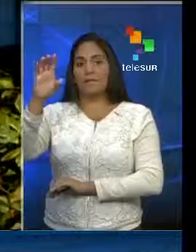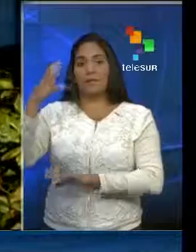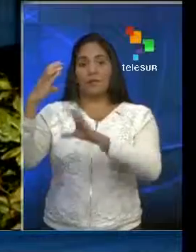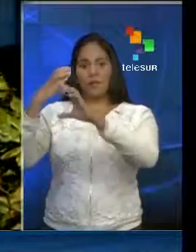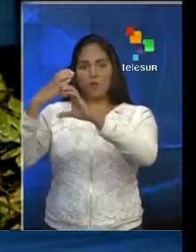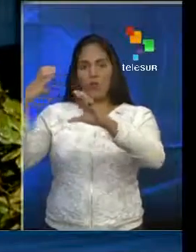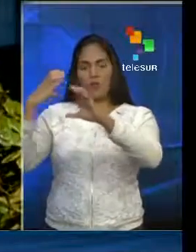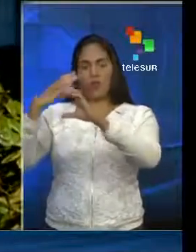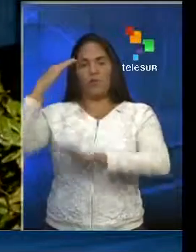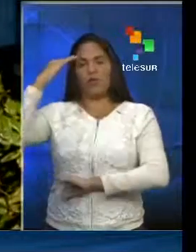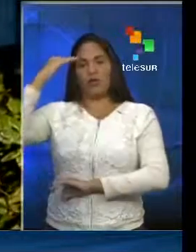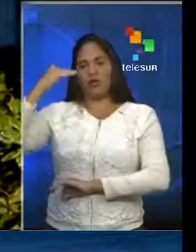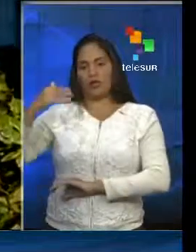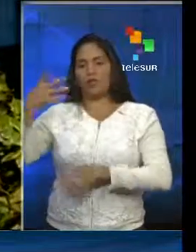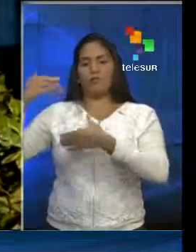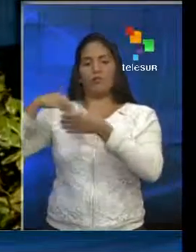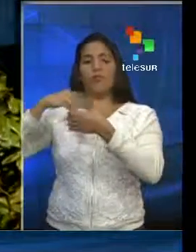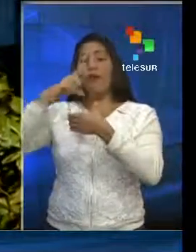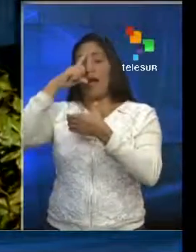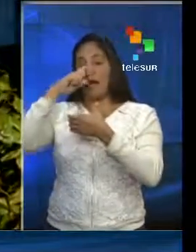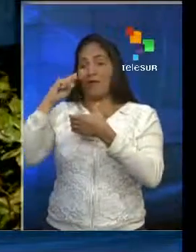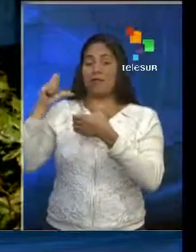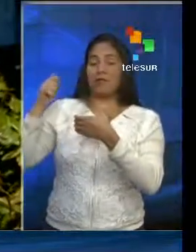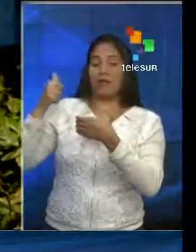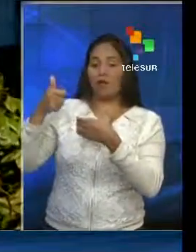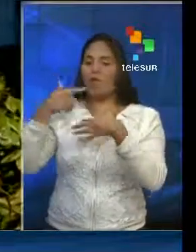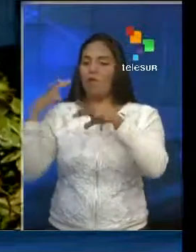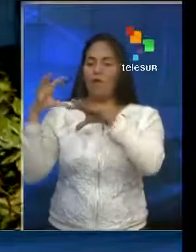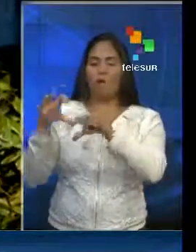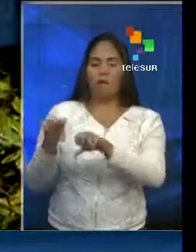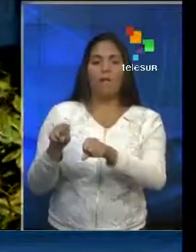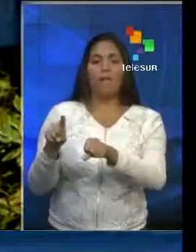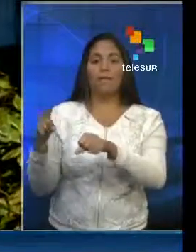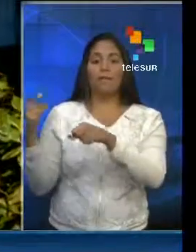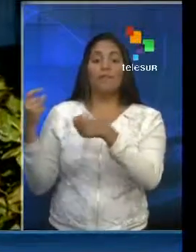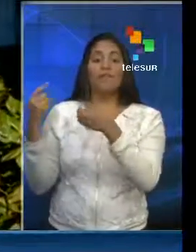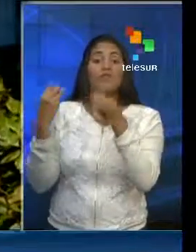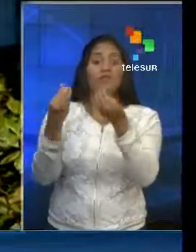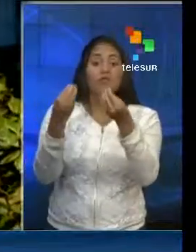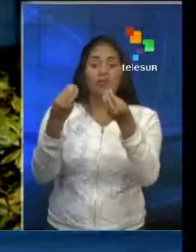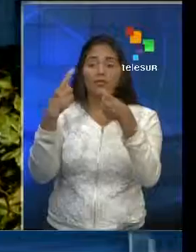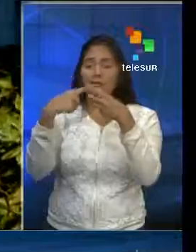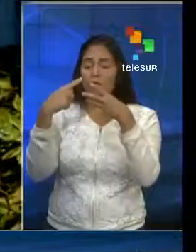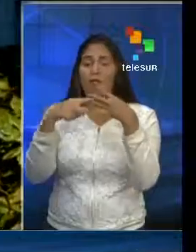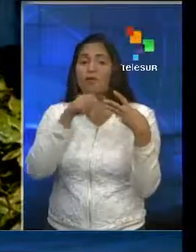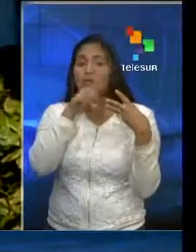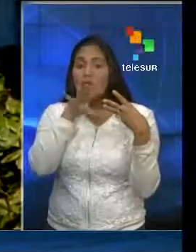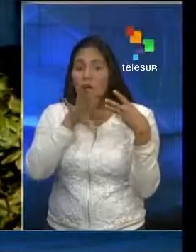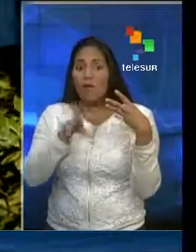ejército israelí durante los años de la ocupación de la franja de Gaza han trasladado muchas piezas arqueológicas.